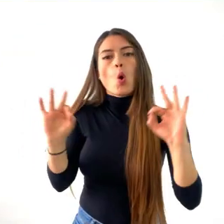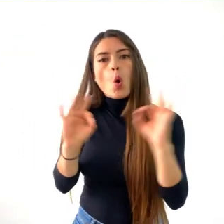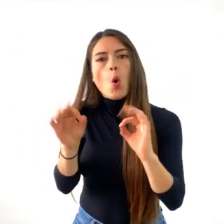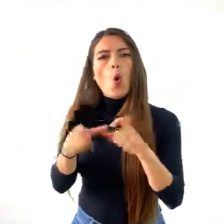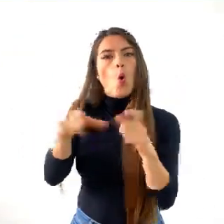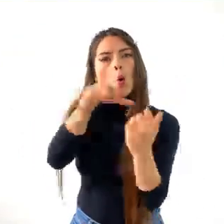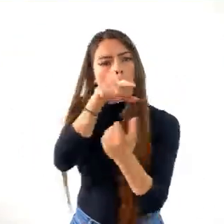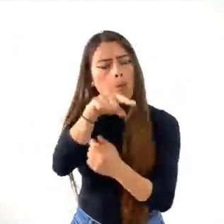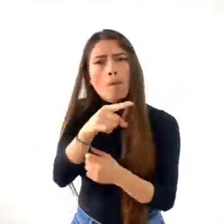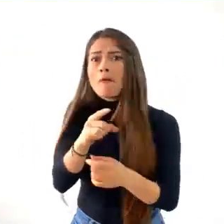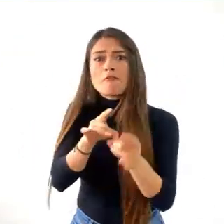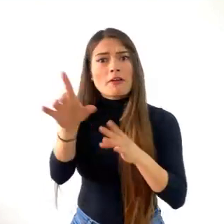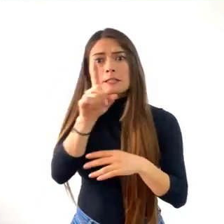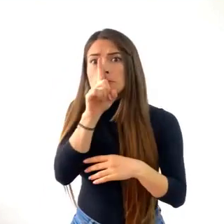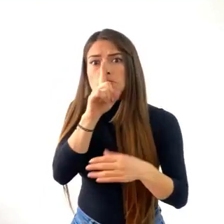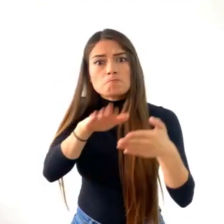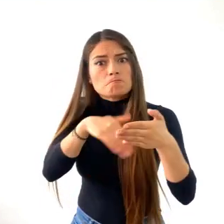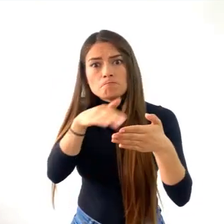inscrito en el RUNT.